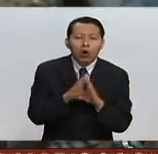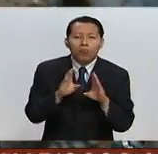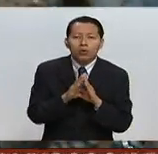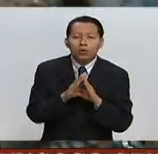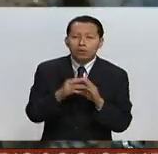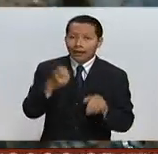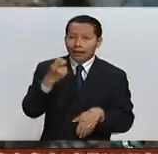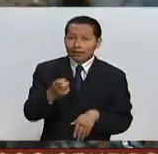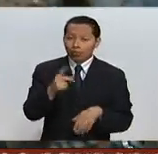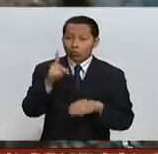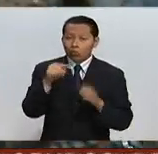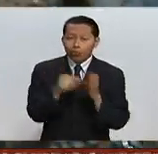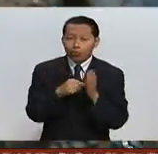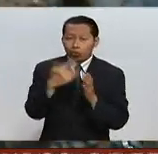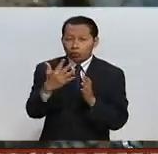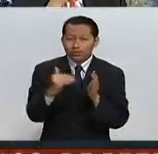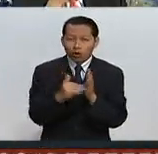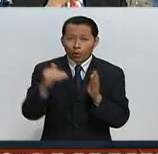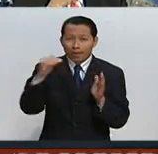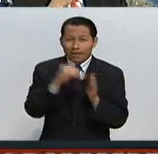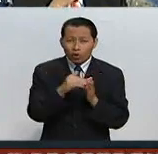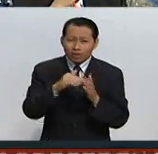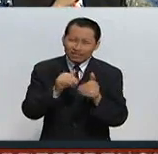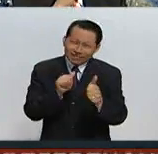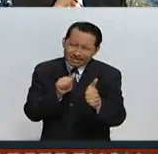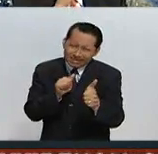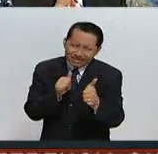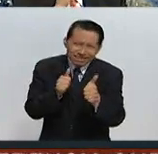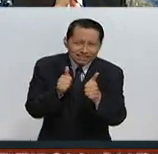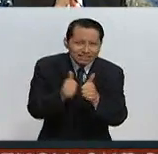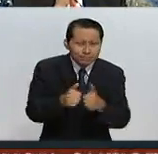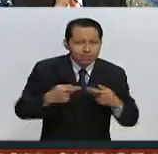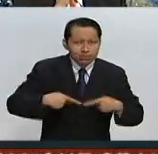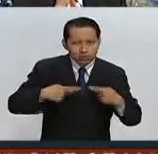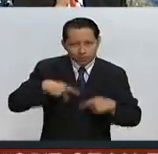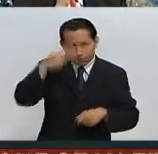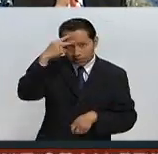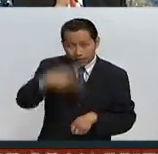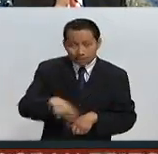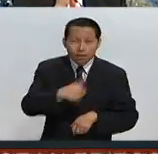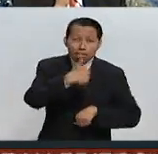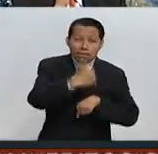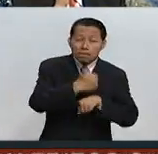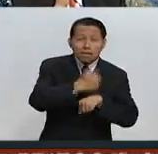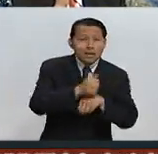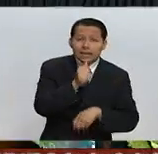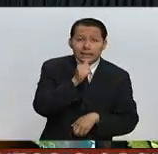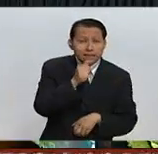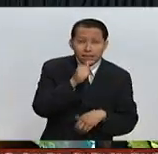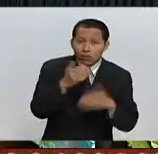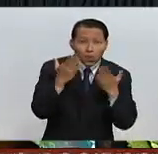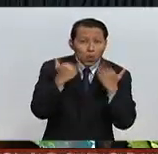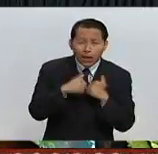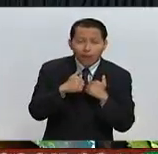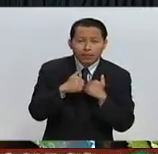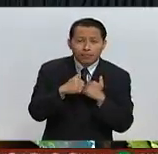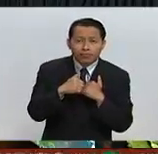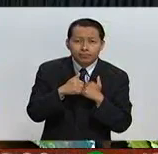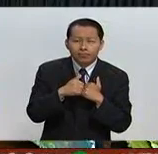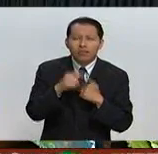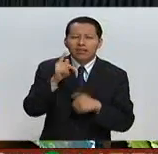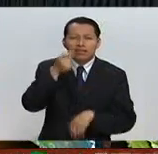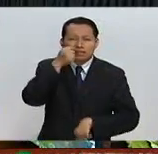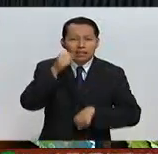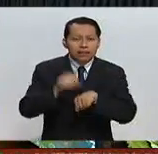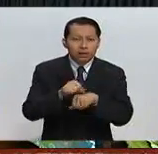de esta situación a cerca de 1.5 millones de mexicanos que no han concluido la primaria en los meses. El secretario de